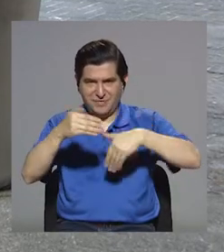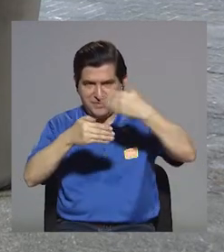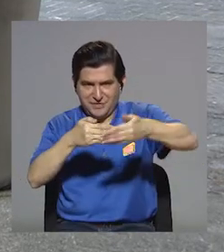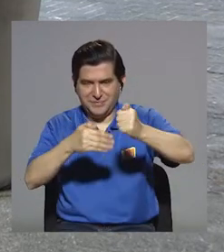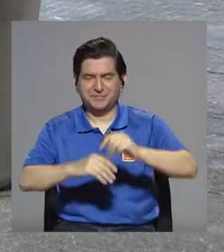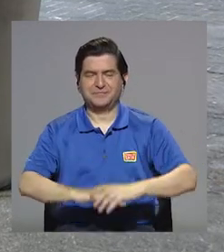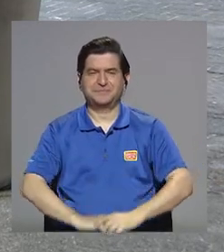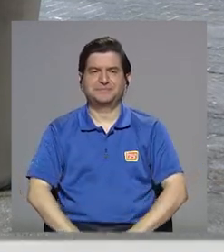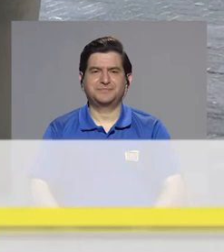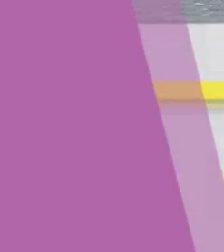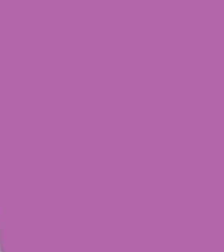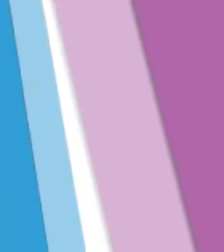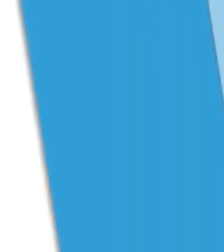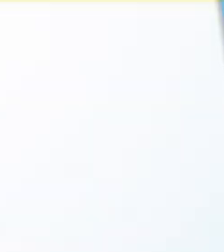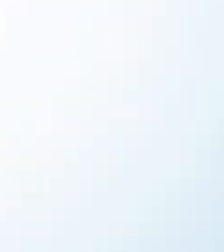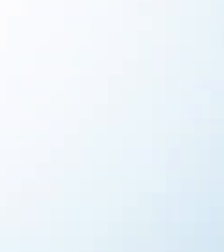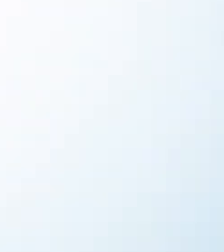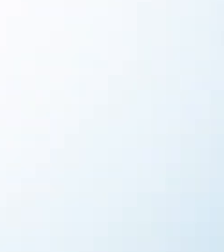minutos.